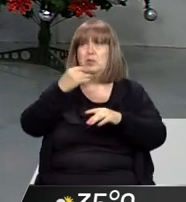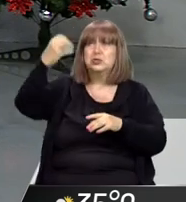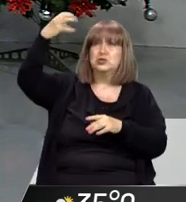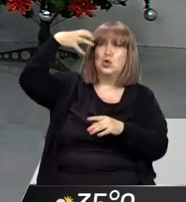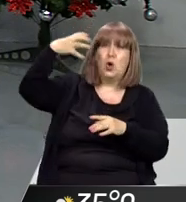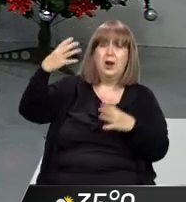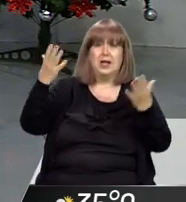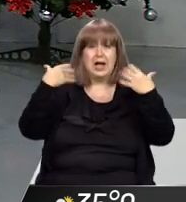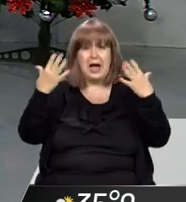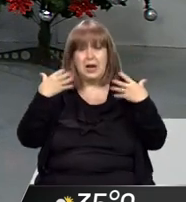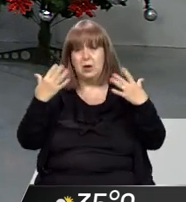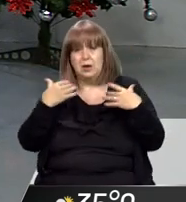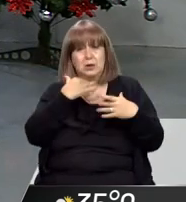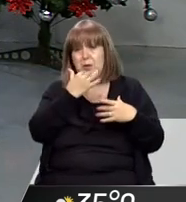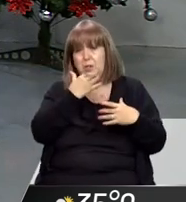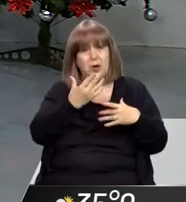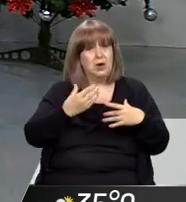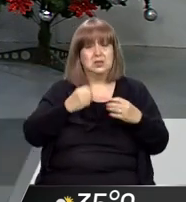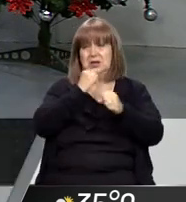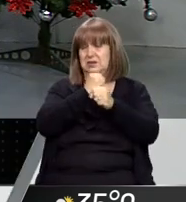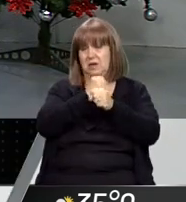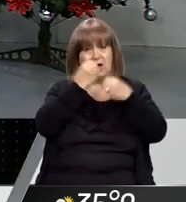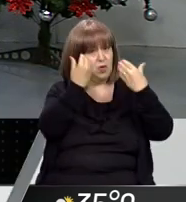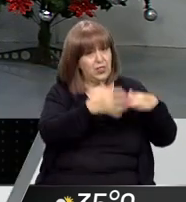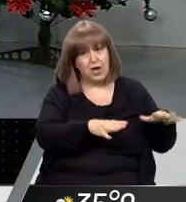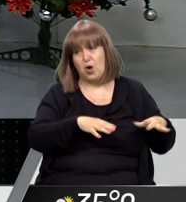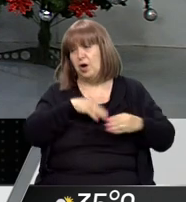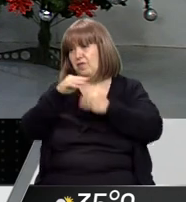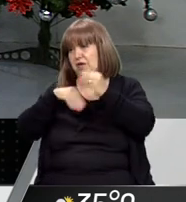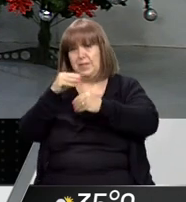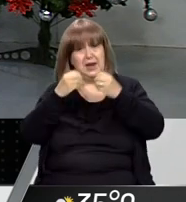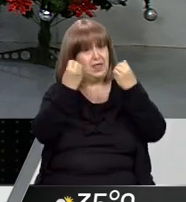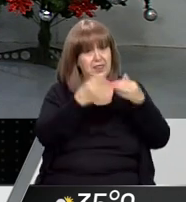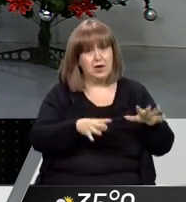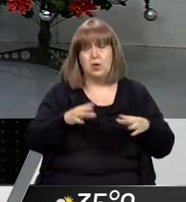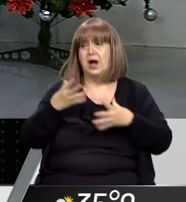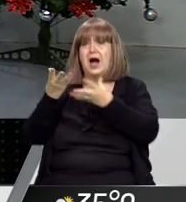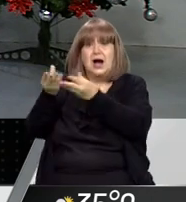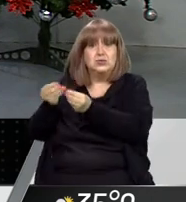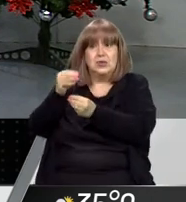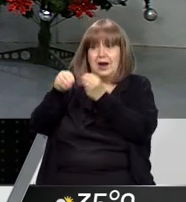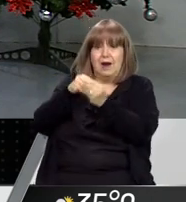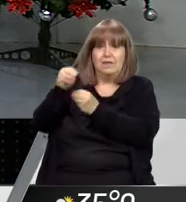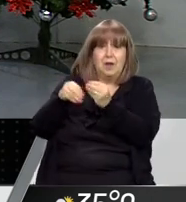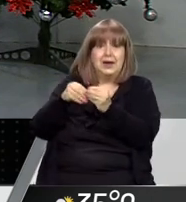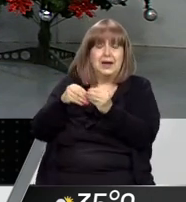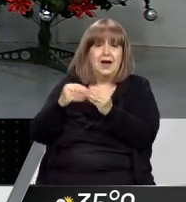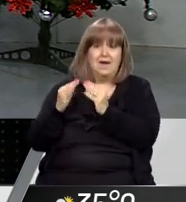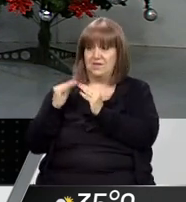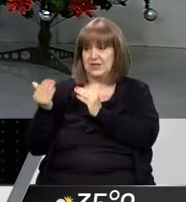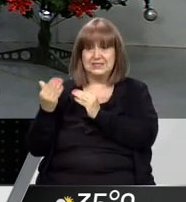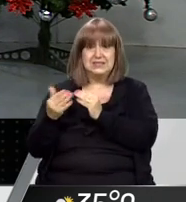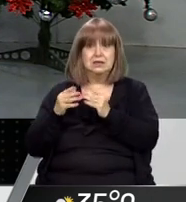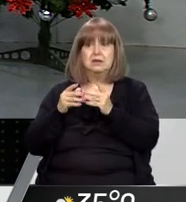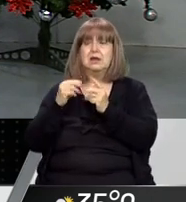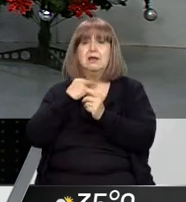calor, porque la verdad es que dejaban sus trabajos, dejaban sus familias para ayudar a los familiares de Lobos, especialmente a